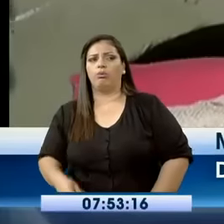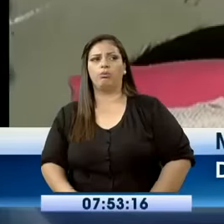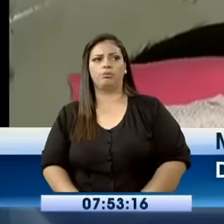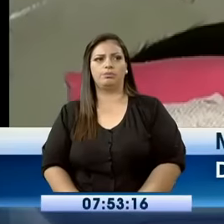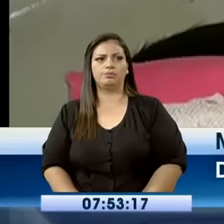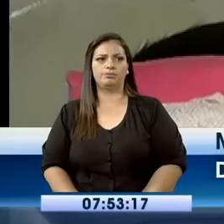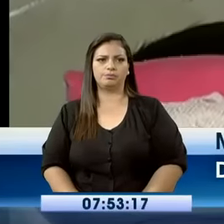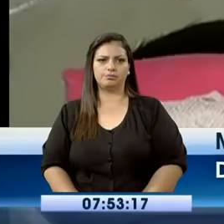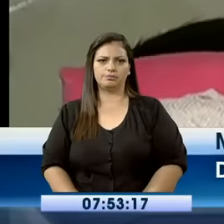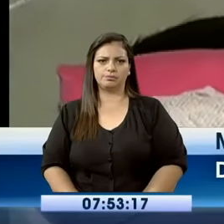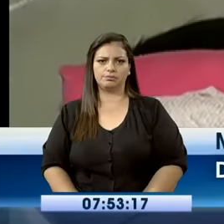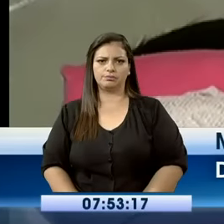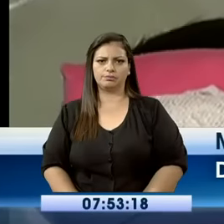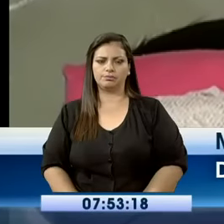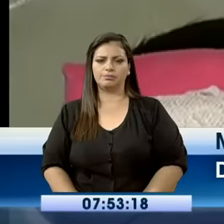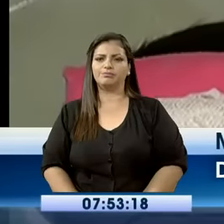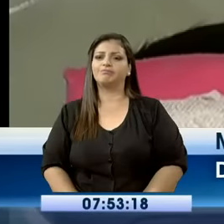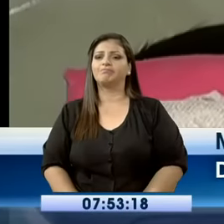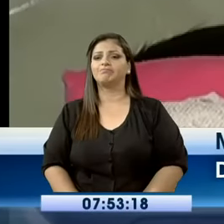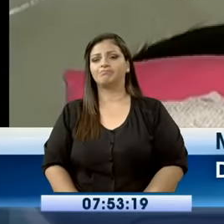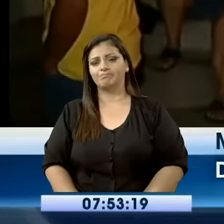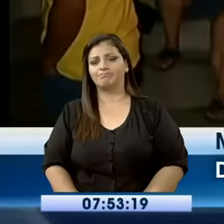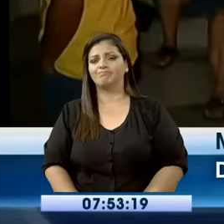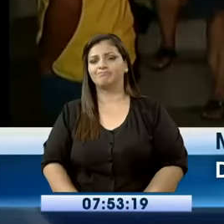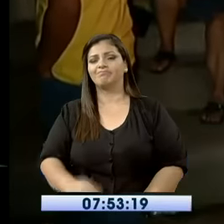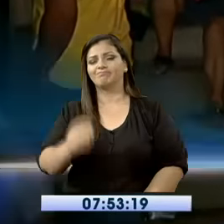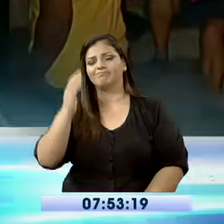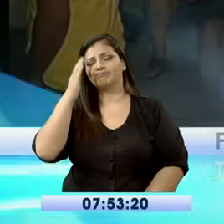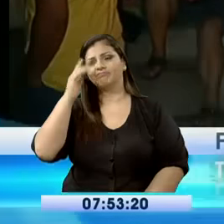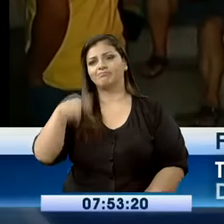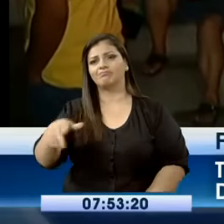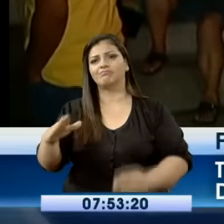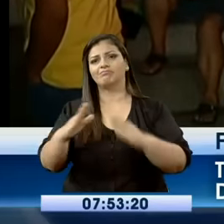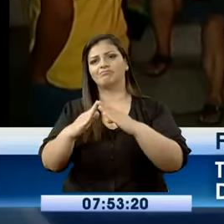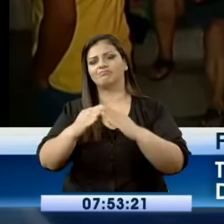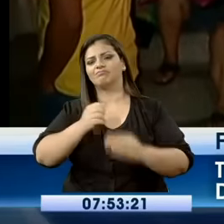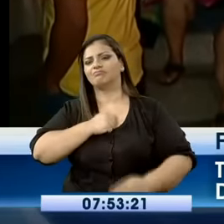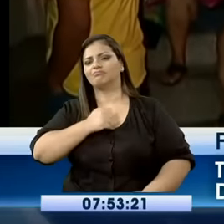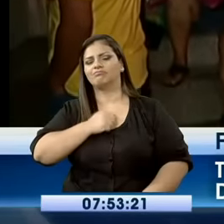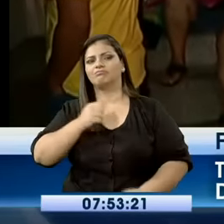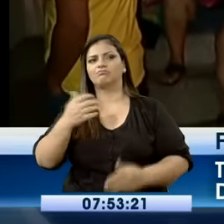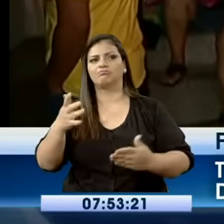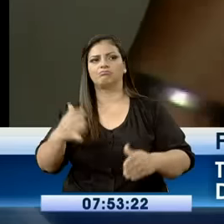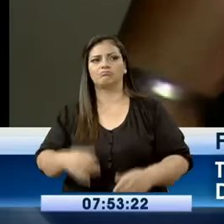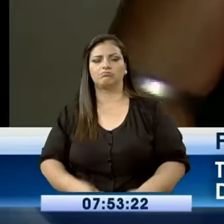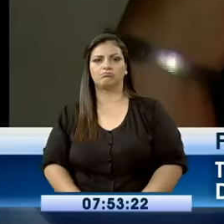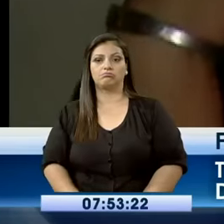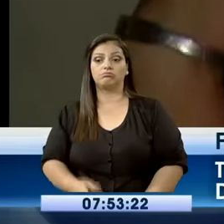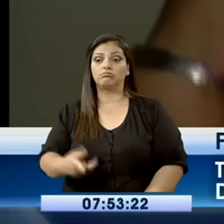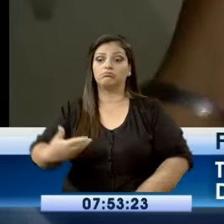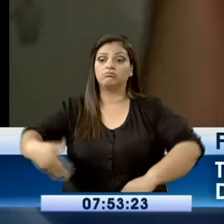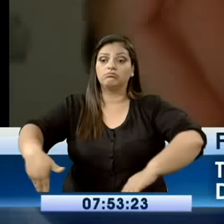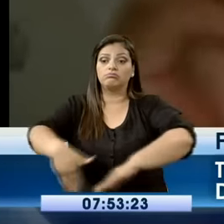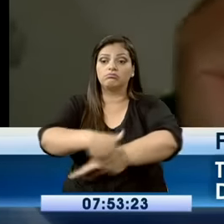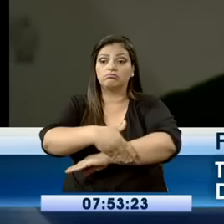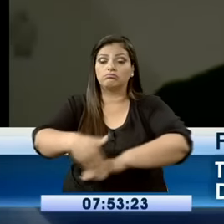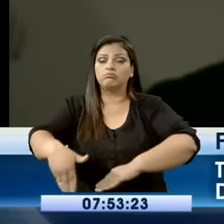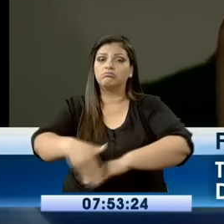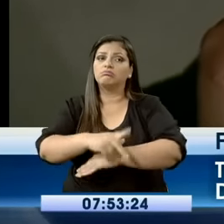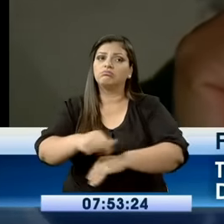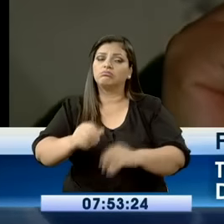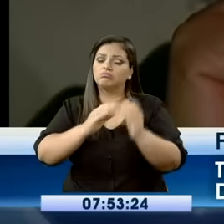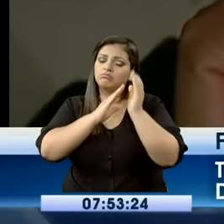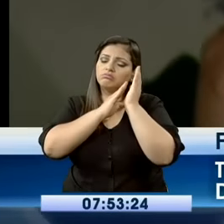litigio ahí, ¿no? Sí, eso sí sabía. Los desalojados permanecerán en el sitio hasta que les